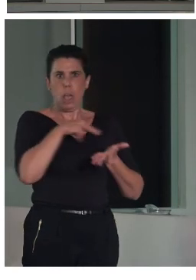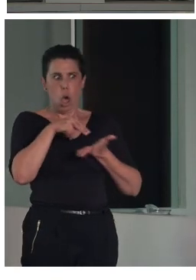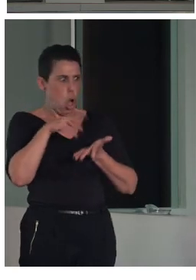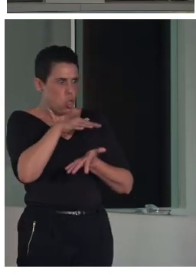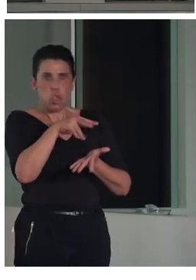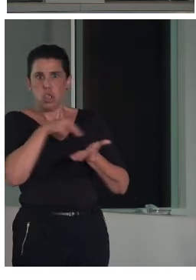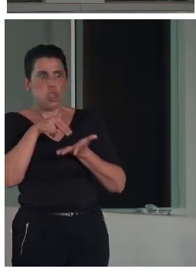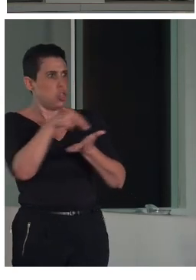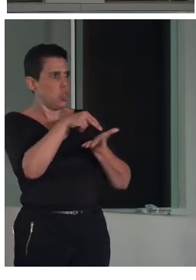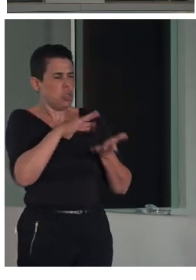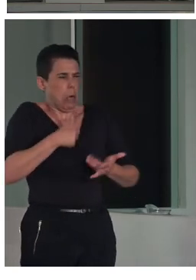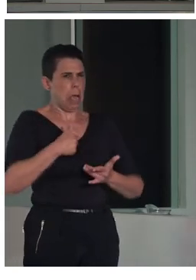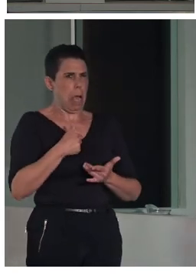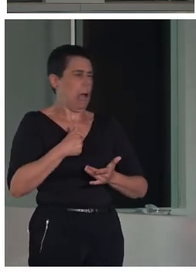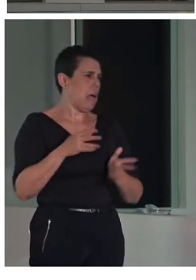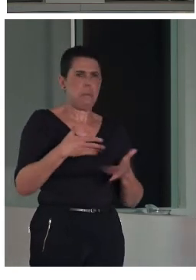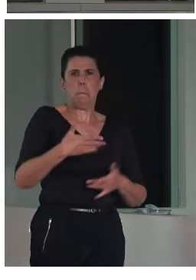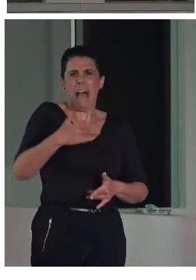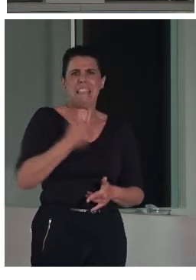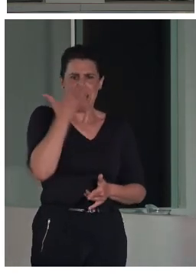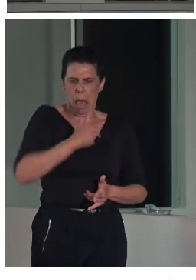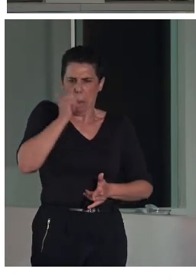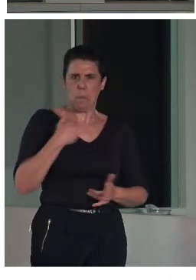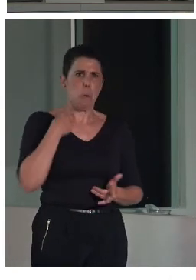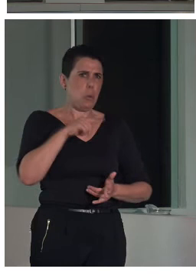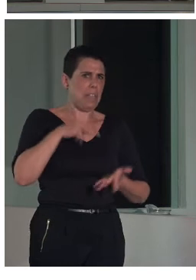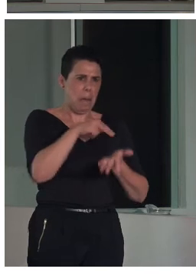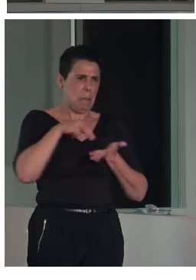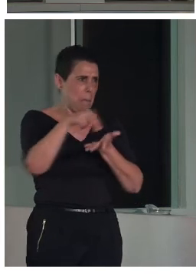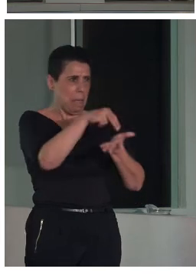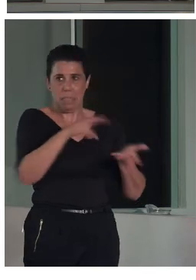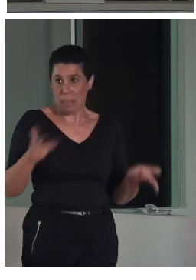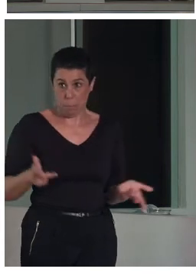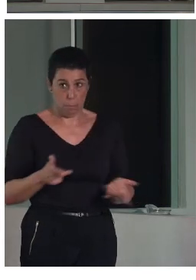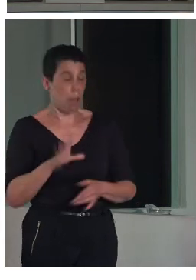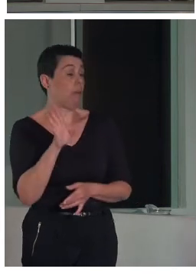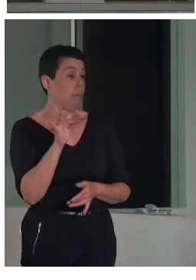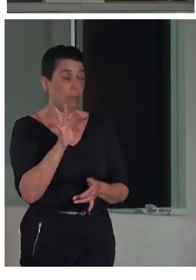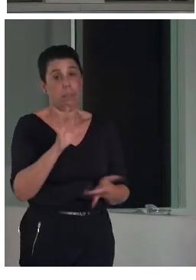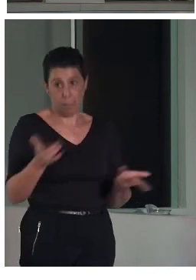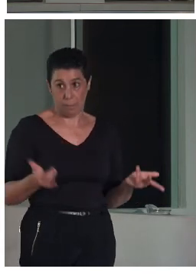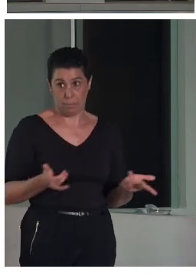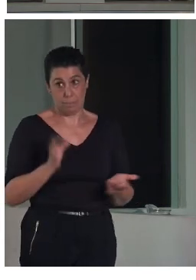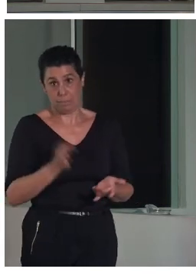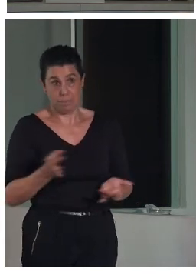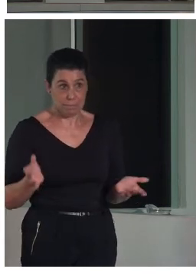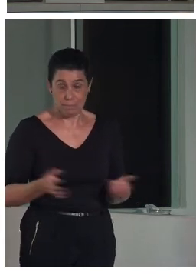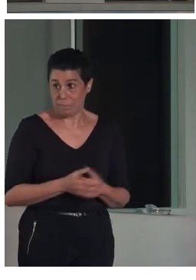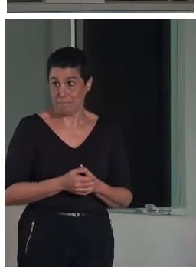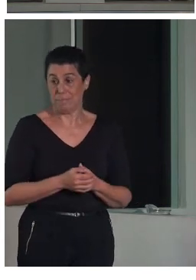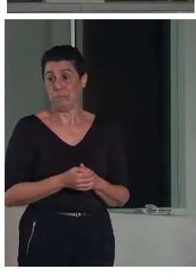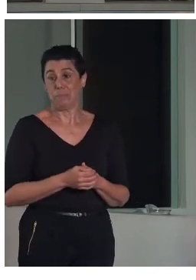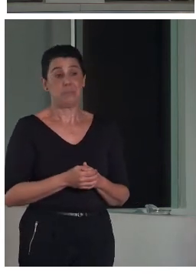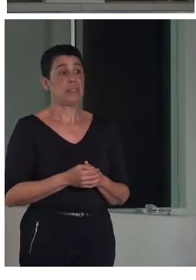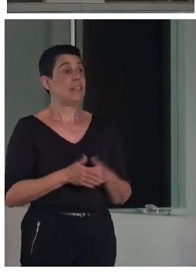decimos no, no, si en el fondo me gusta perderme en los museos. Ya, ya, ya te voy a decir yo lo que te gusta perderte en los museos. Entonces, efectivamente,